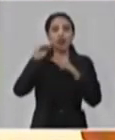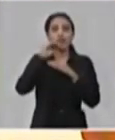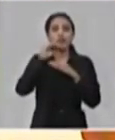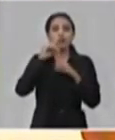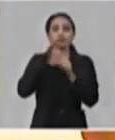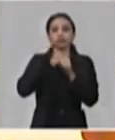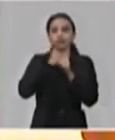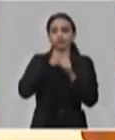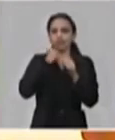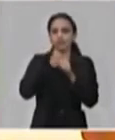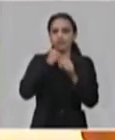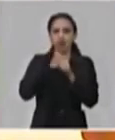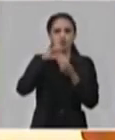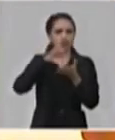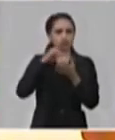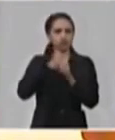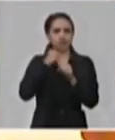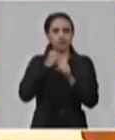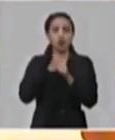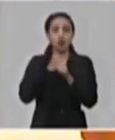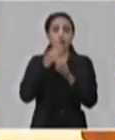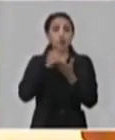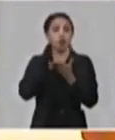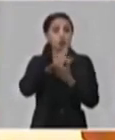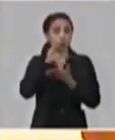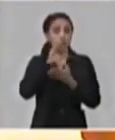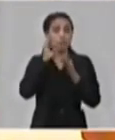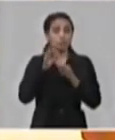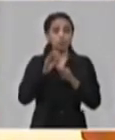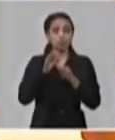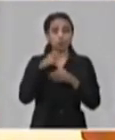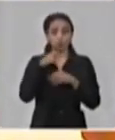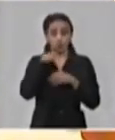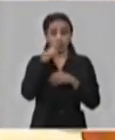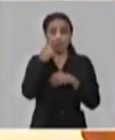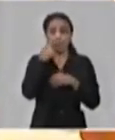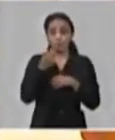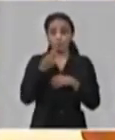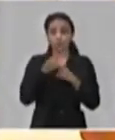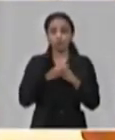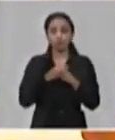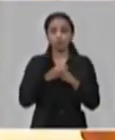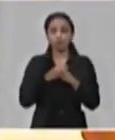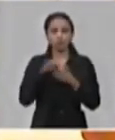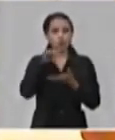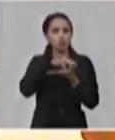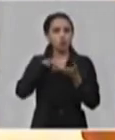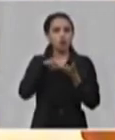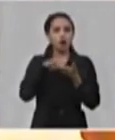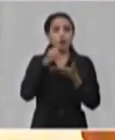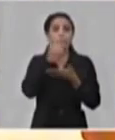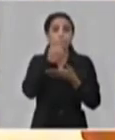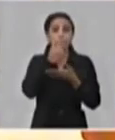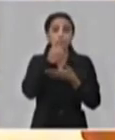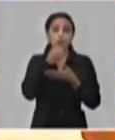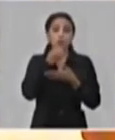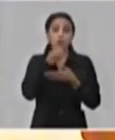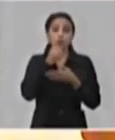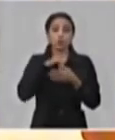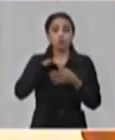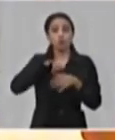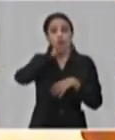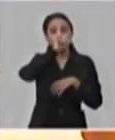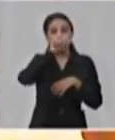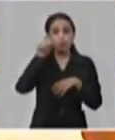centros de trabajo, de centros de educación, como se ha hecho y ustedes han podido apreciar en aquellos lugares más vulnerables como son los